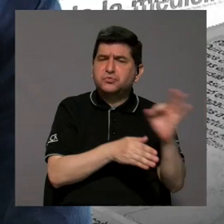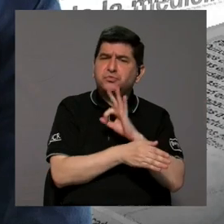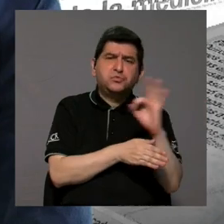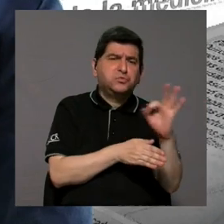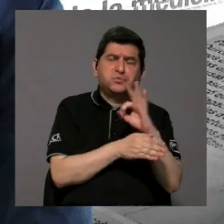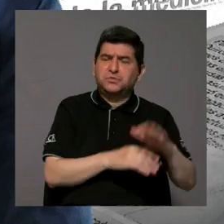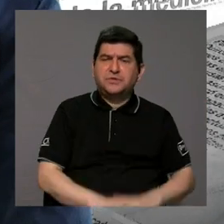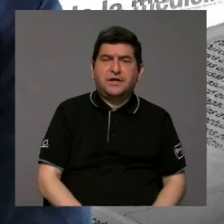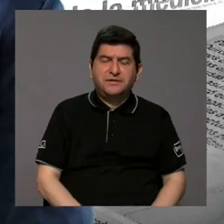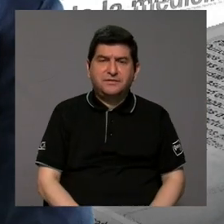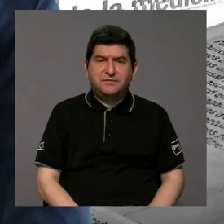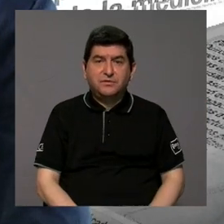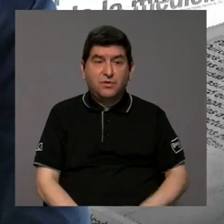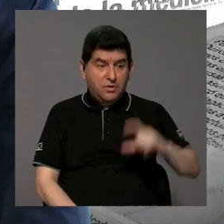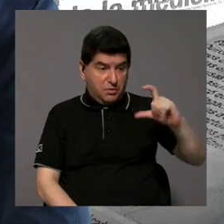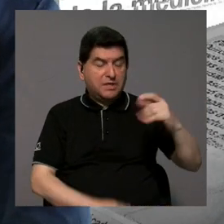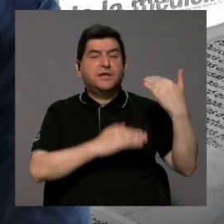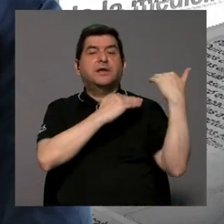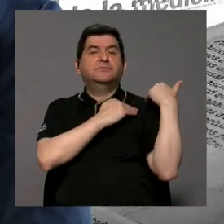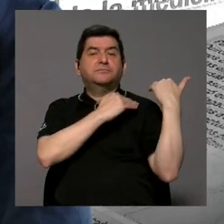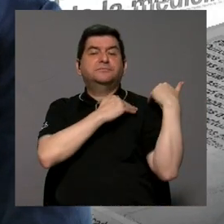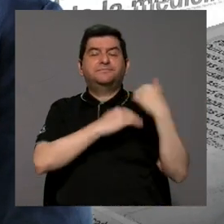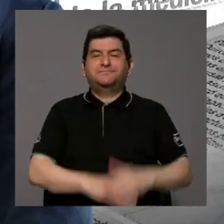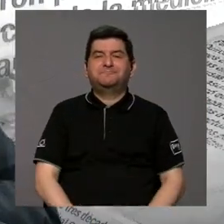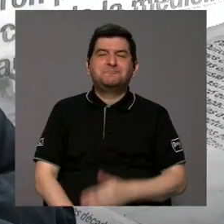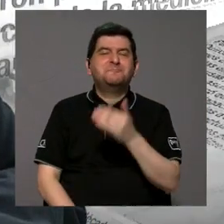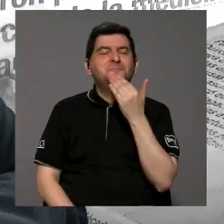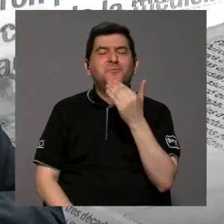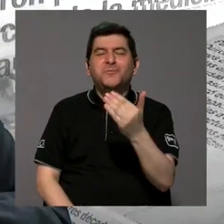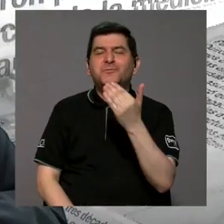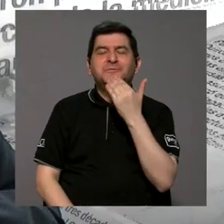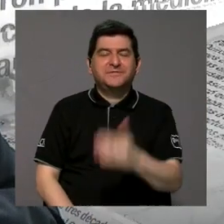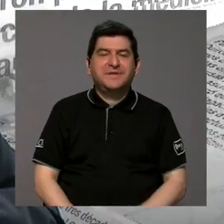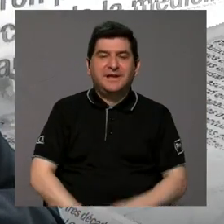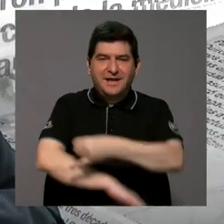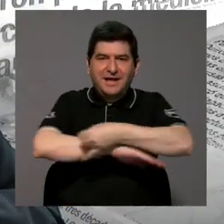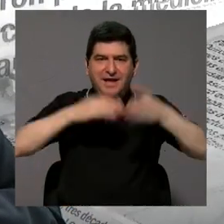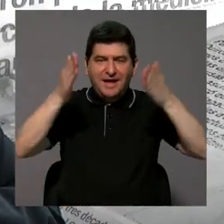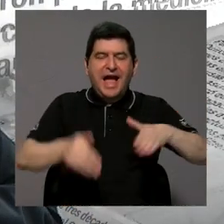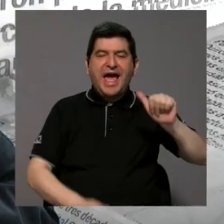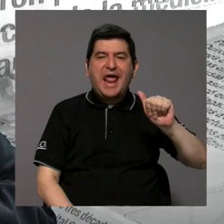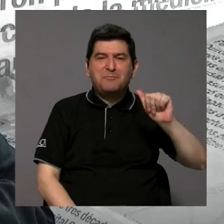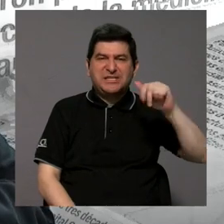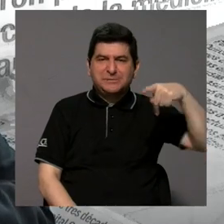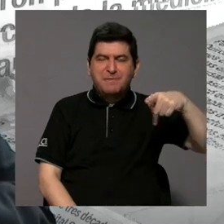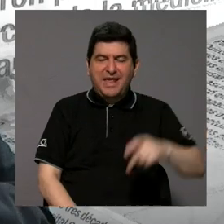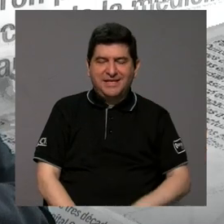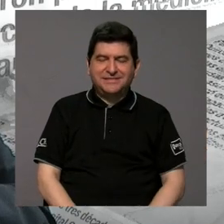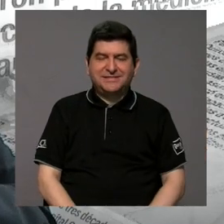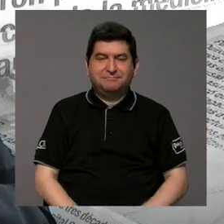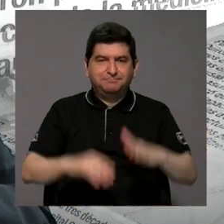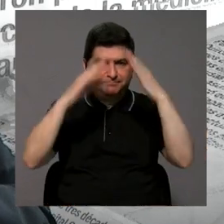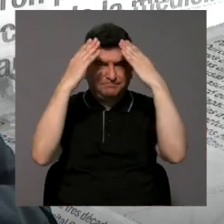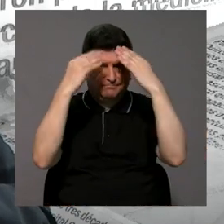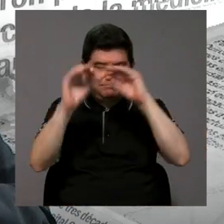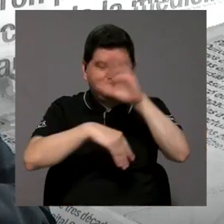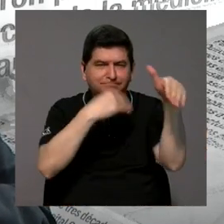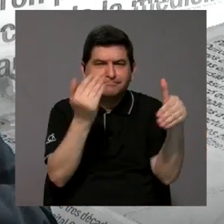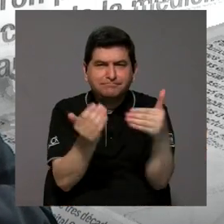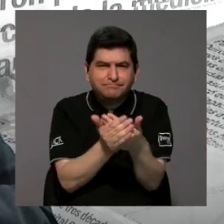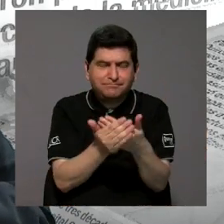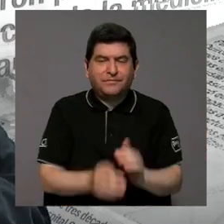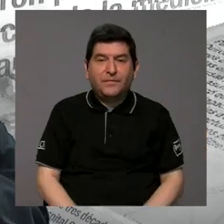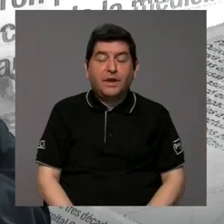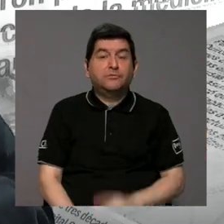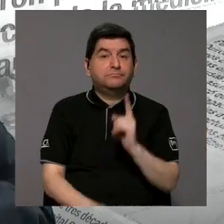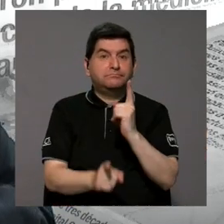necesarios y que las baterías puedan soportar bueno muchísimas gracias al ingeniero Aramis Pérez por informarnos